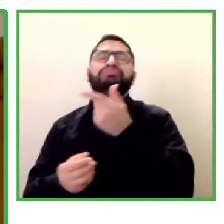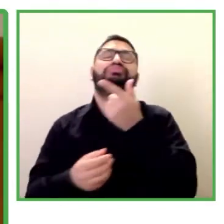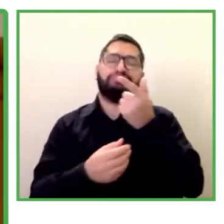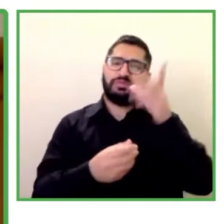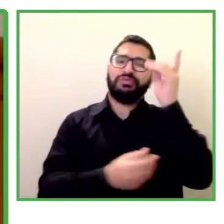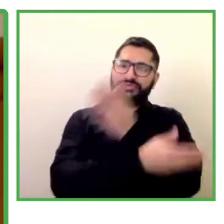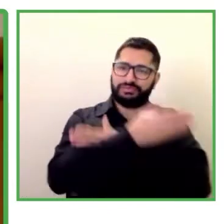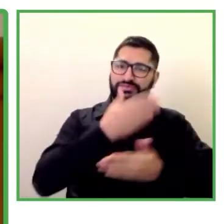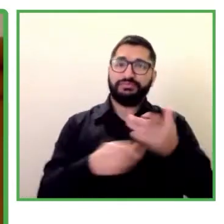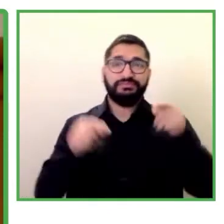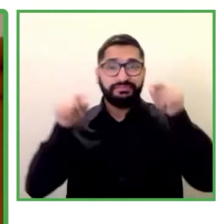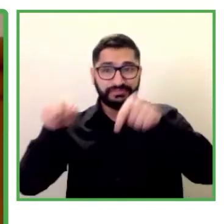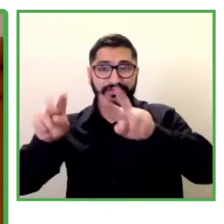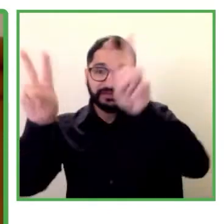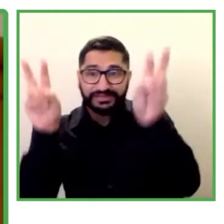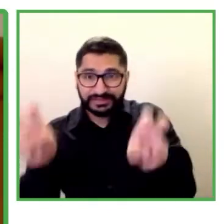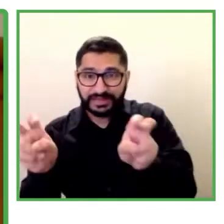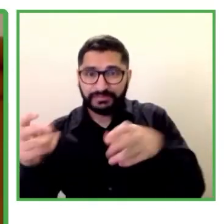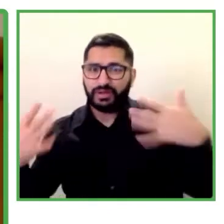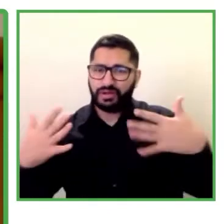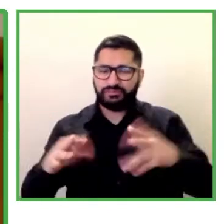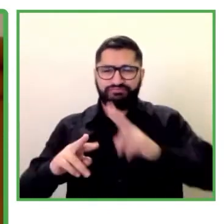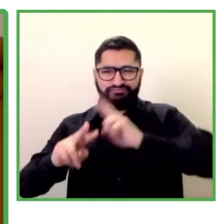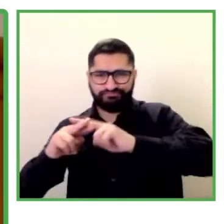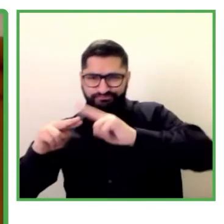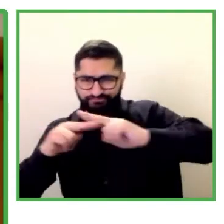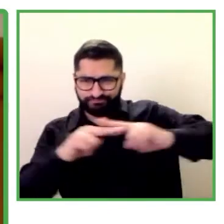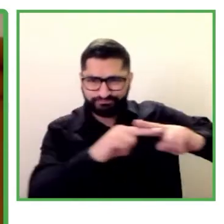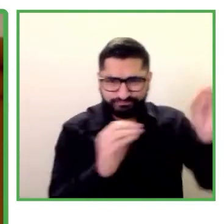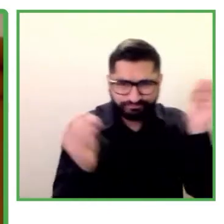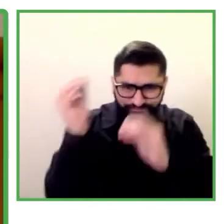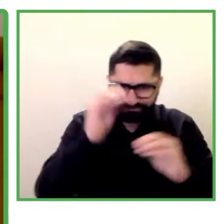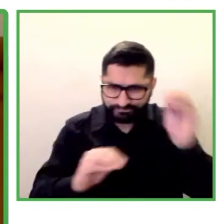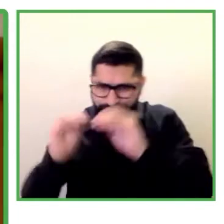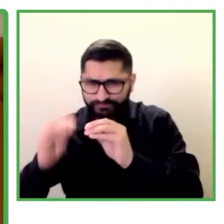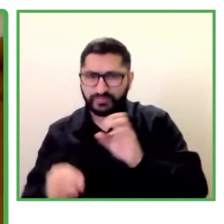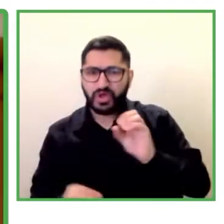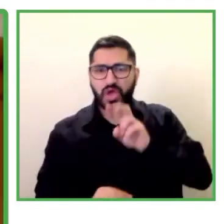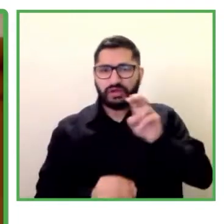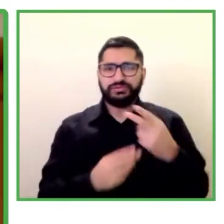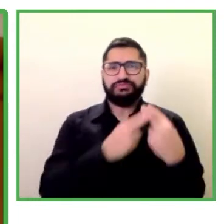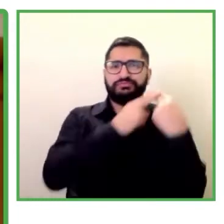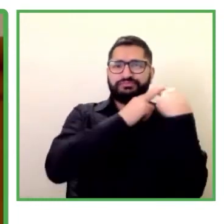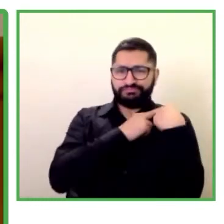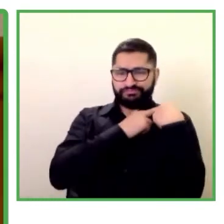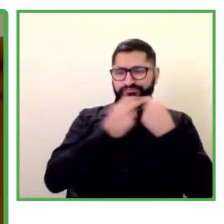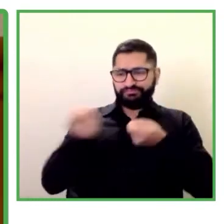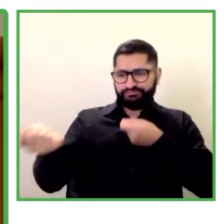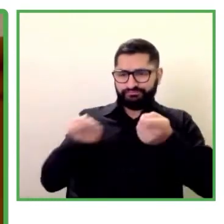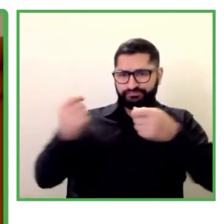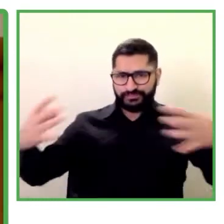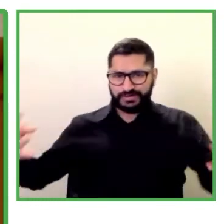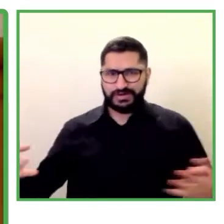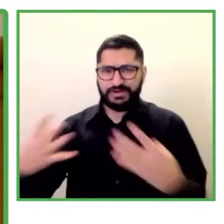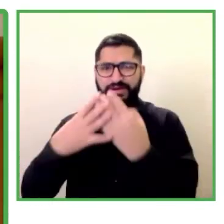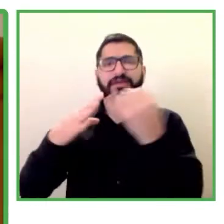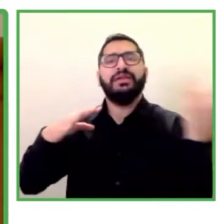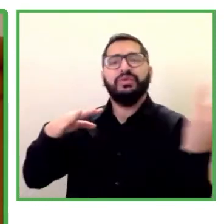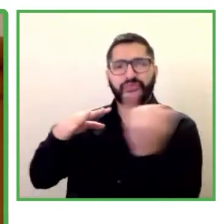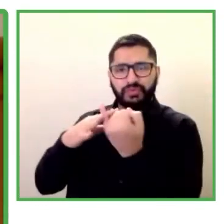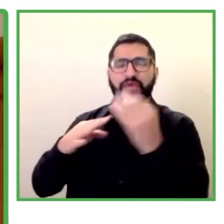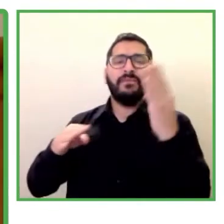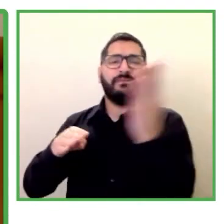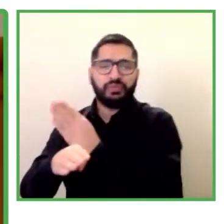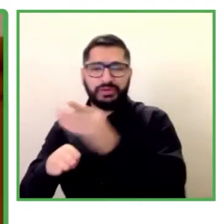realiza la OIS en este ámbito de las redes de empresas inclusivas. Y una vez hecha esta breve presentación, tanto de la labor